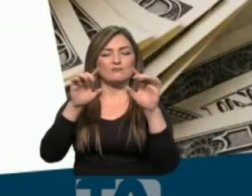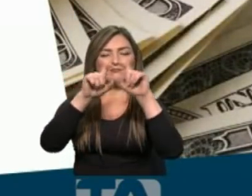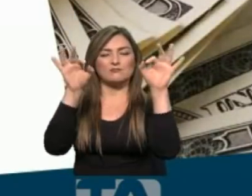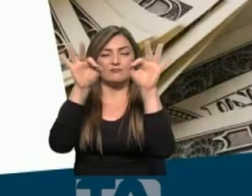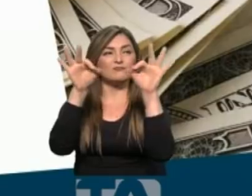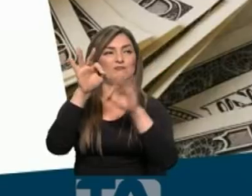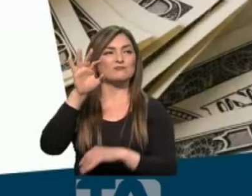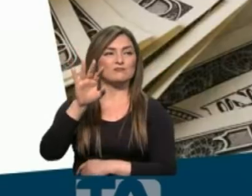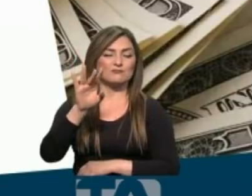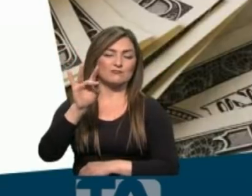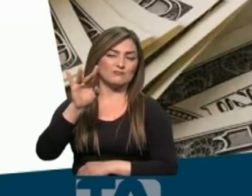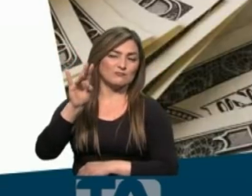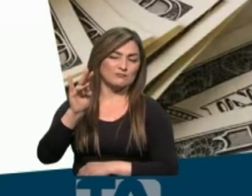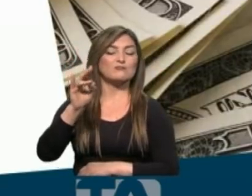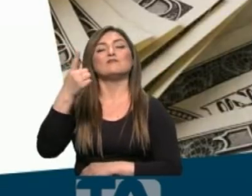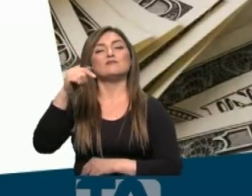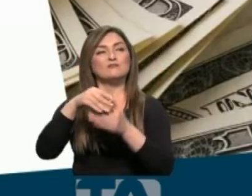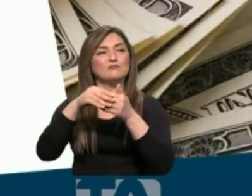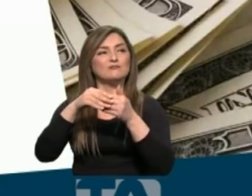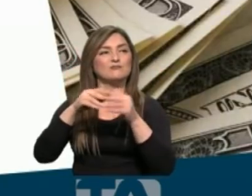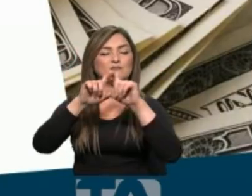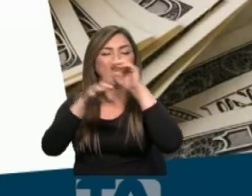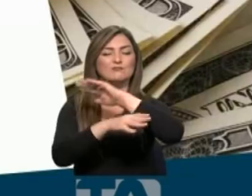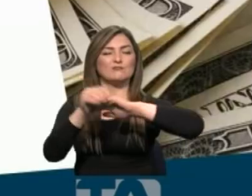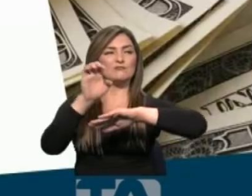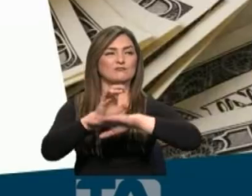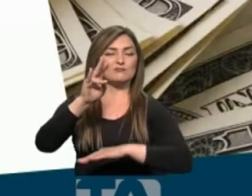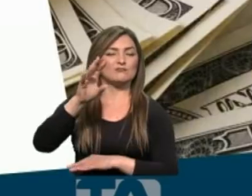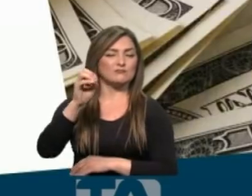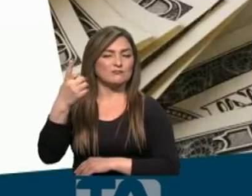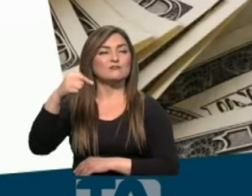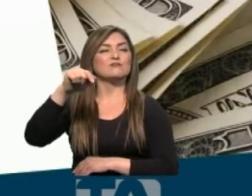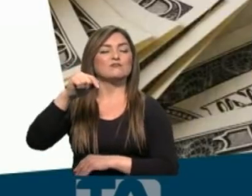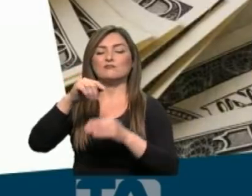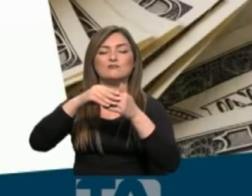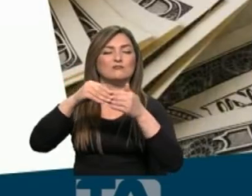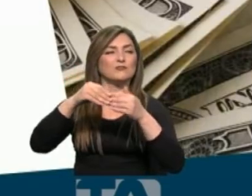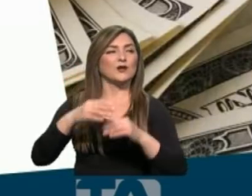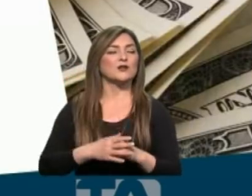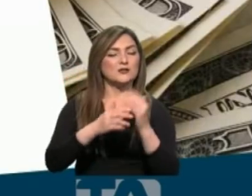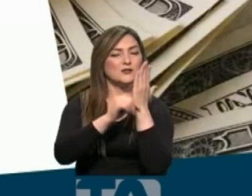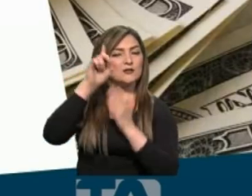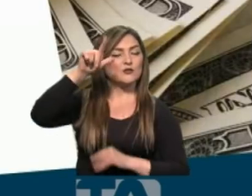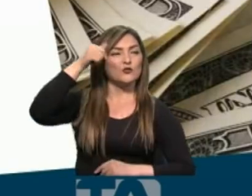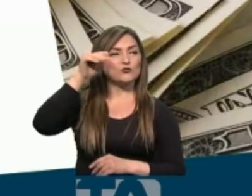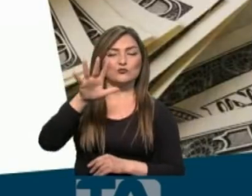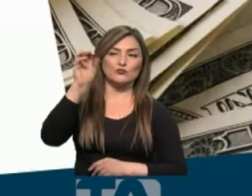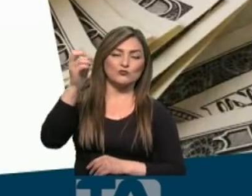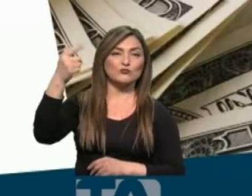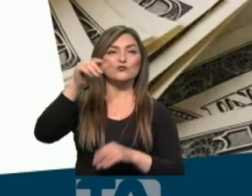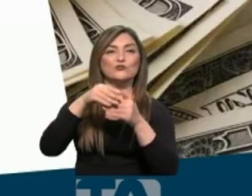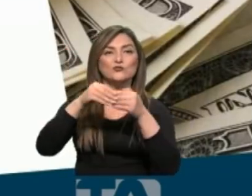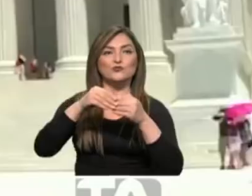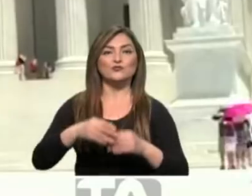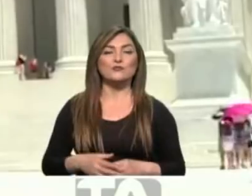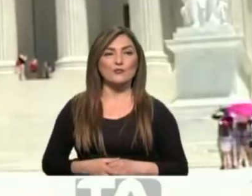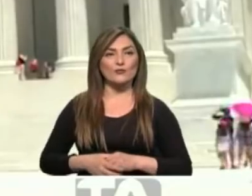millones de dólares, de Petroecuador por al menos 70 millones de dólares, y del Ministerio de Gobierno por 50 millones de